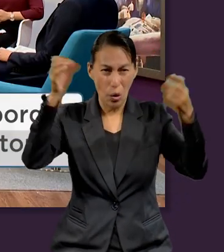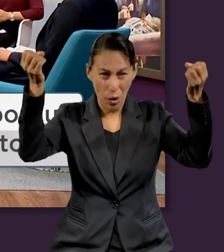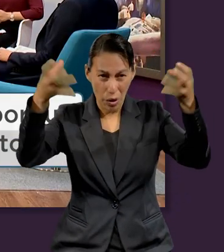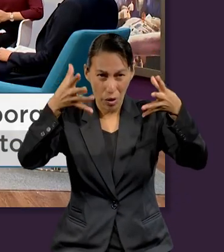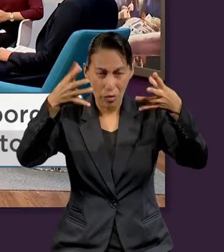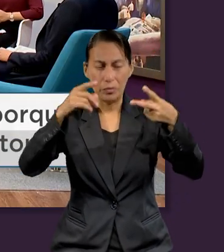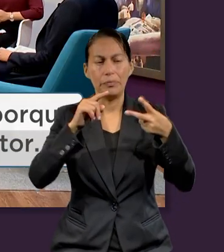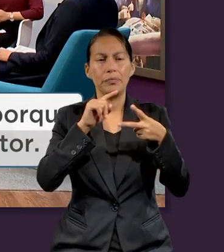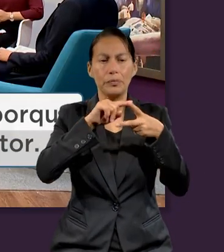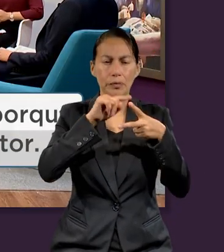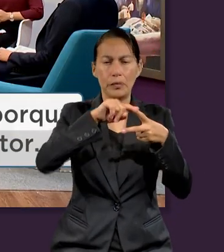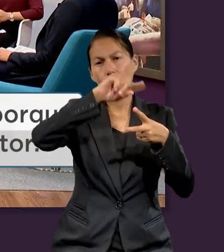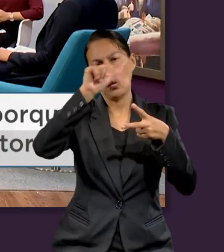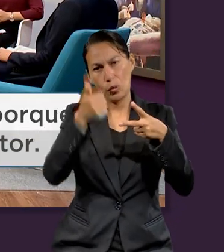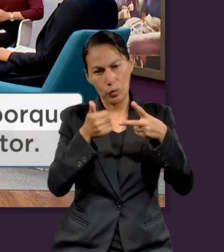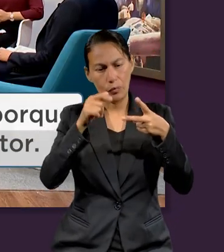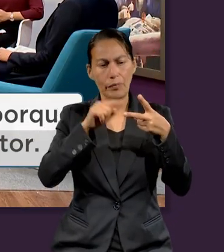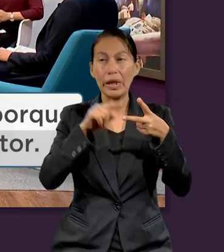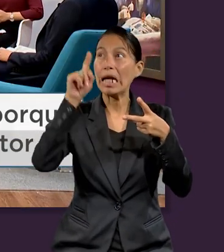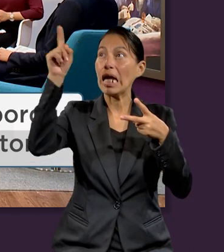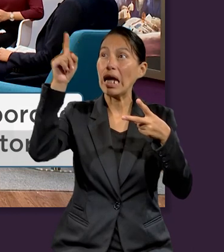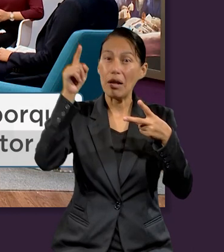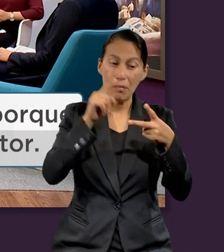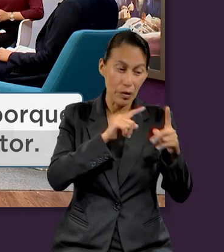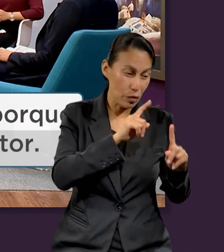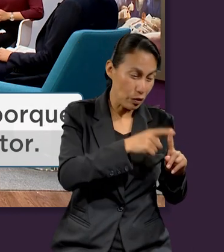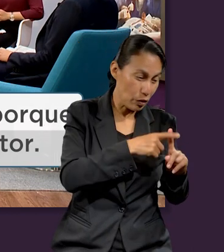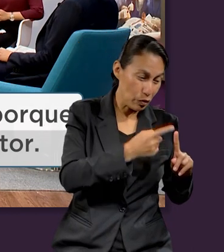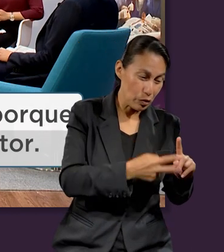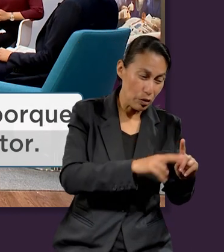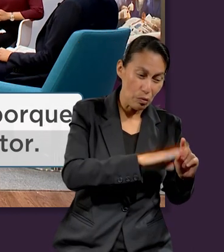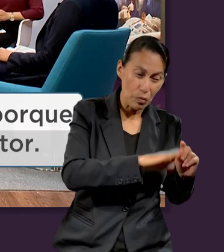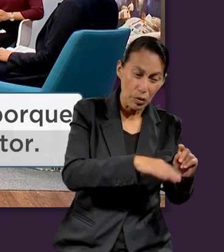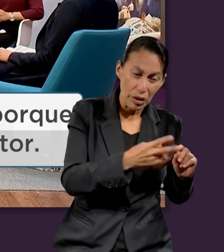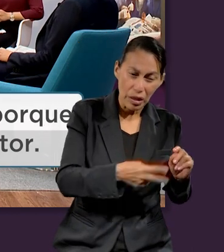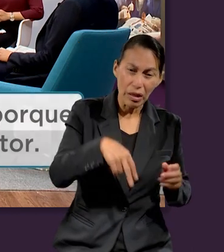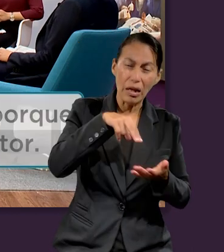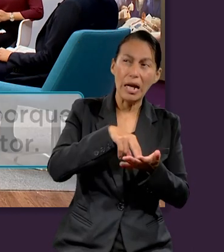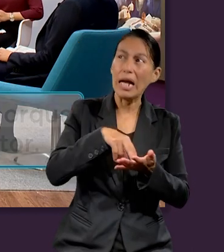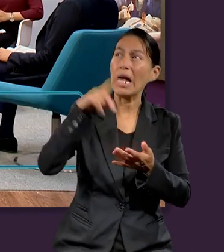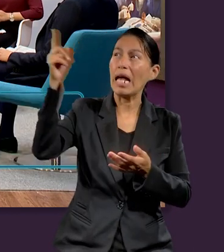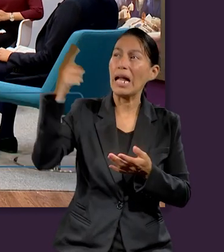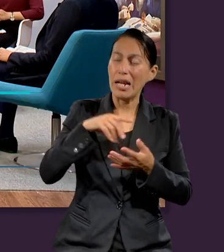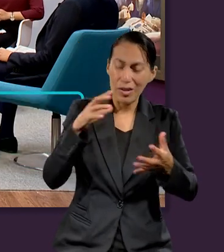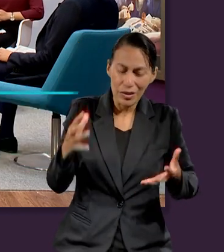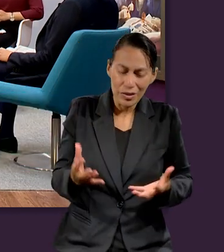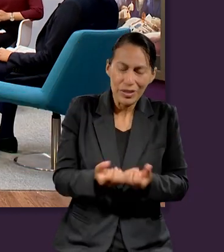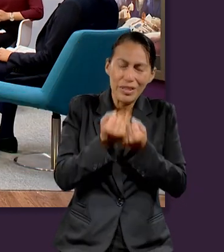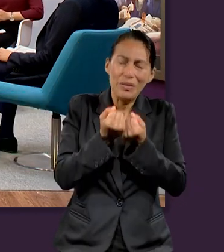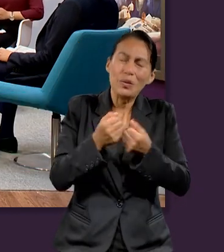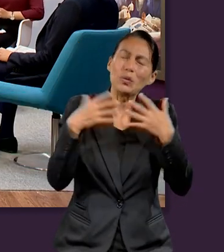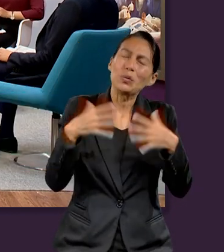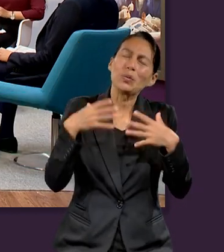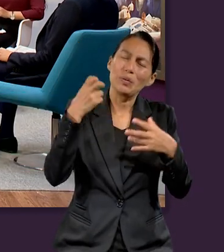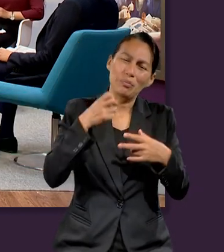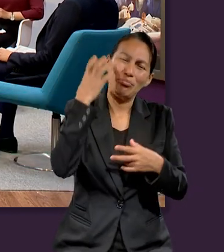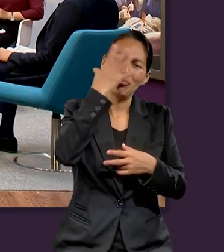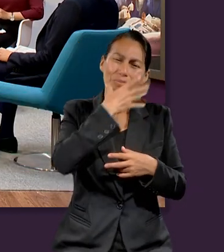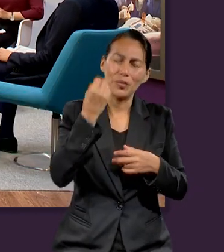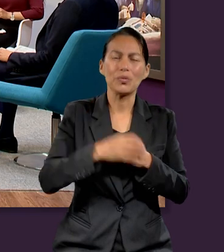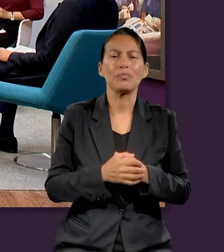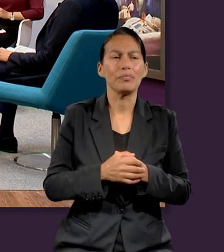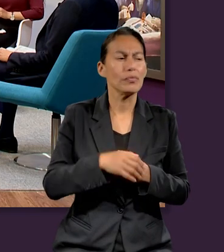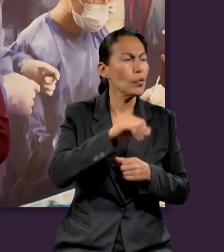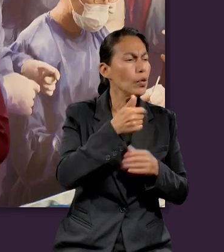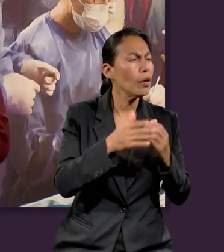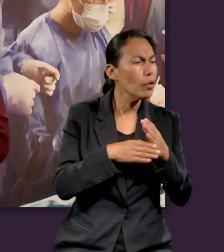adoremos a un Dios porque es Creador y porque es Redentor de la humanidad. ¿Tienen algo más referente a ello, Fanny? Claro que sí, Pastor. De